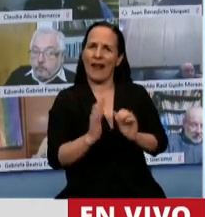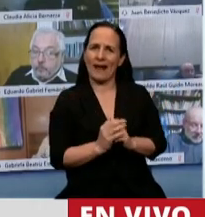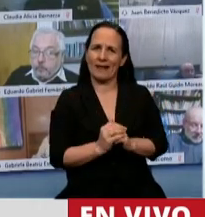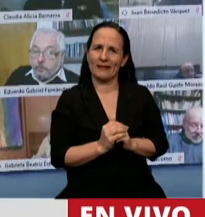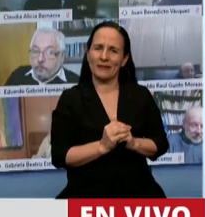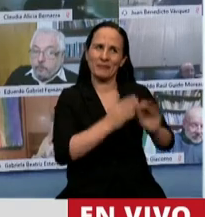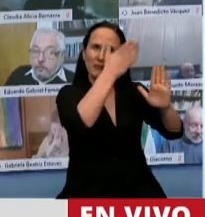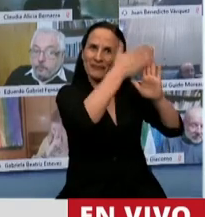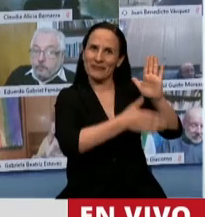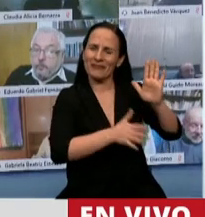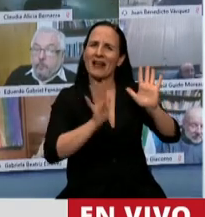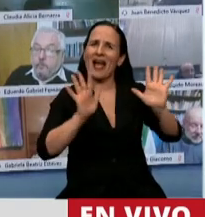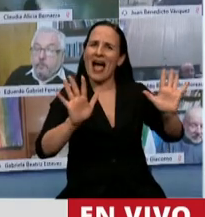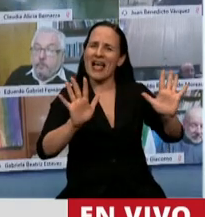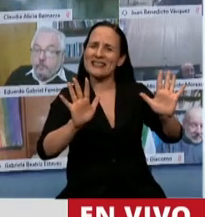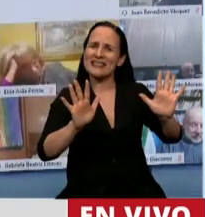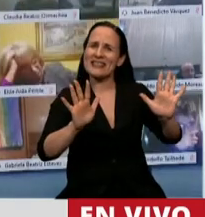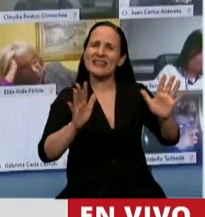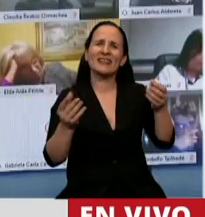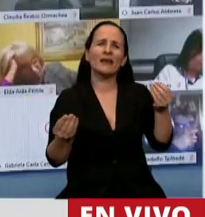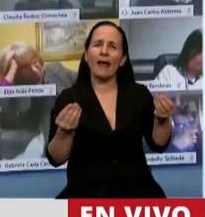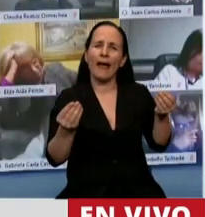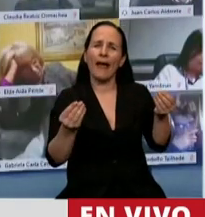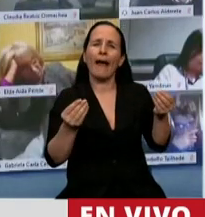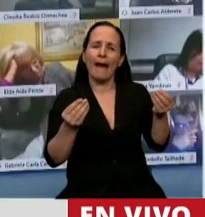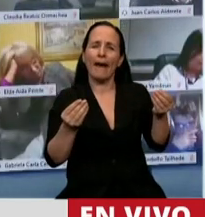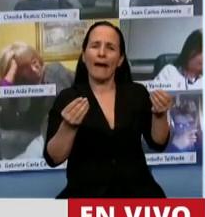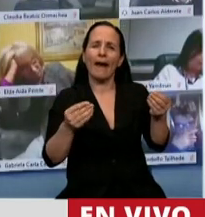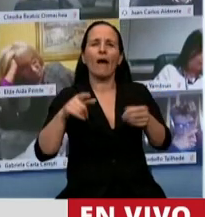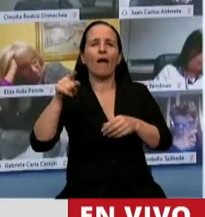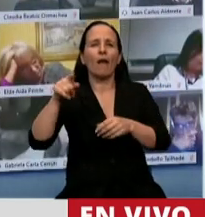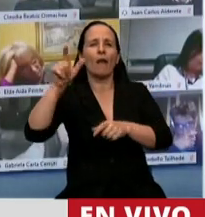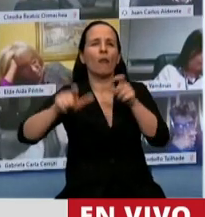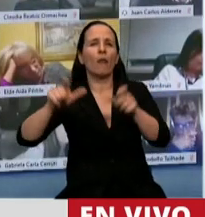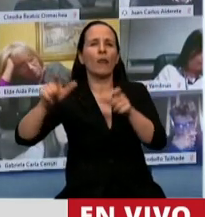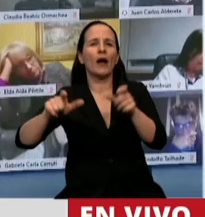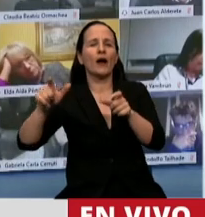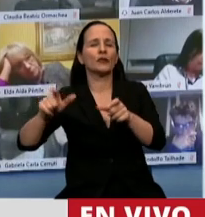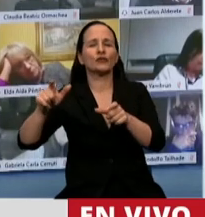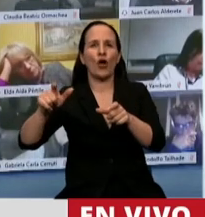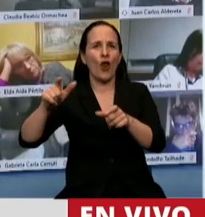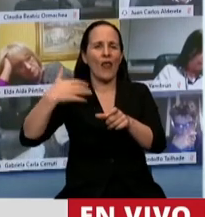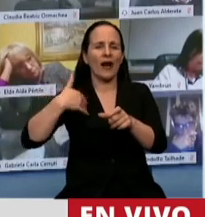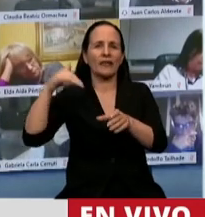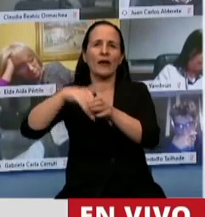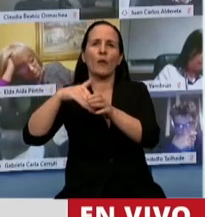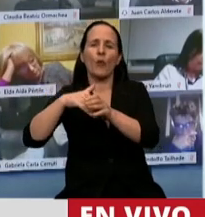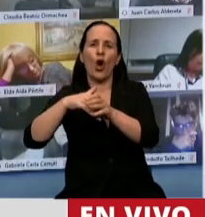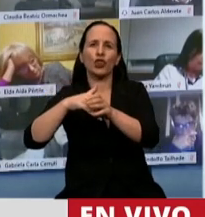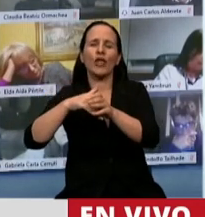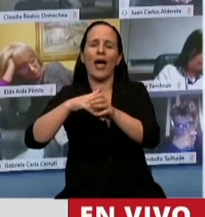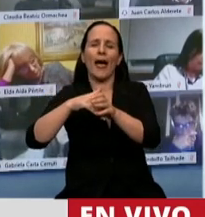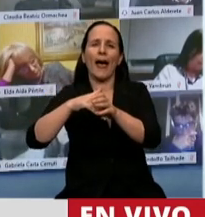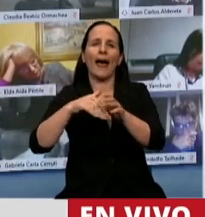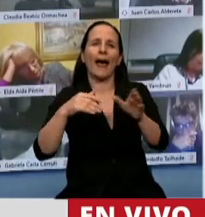indica la representación que la ciudadanía nos ha dado. Y yo